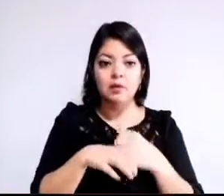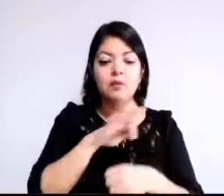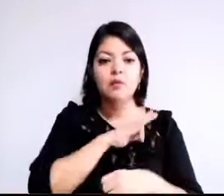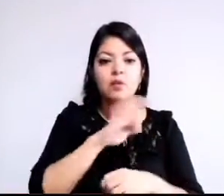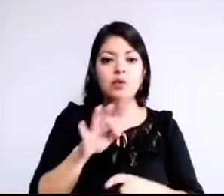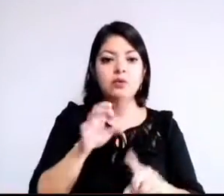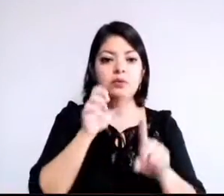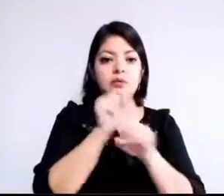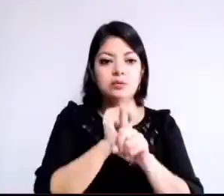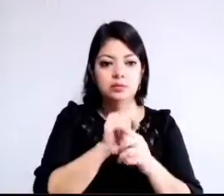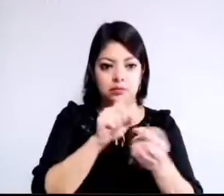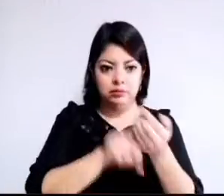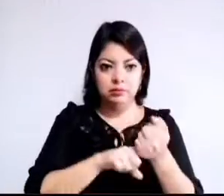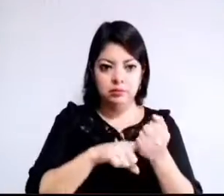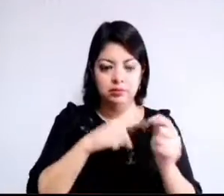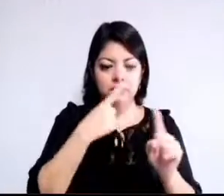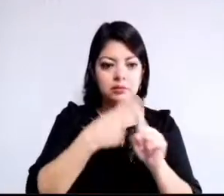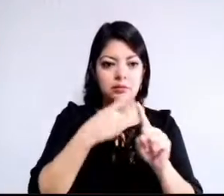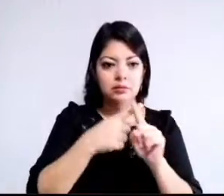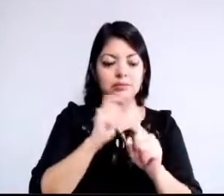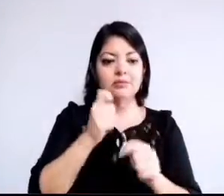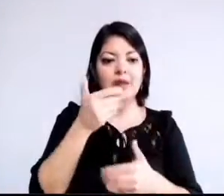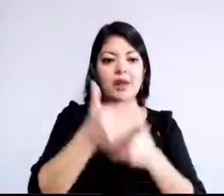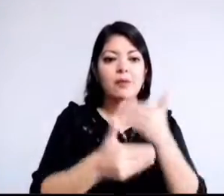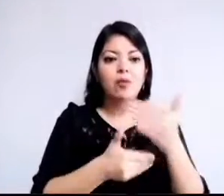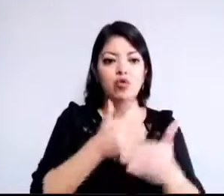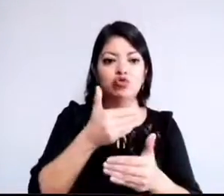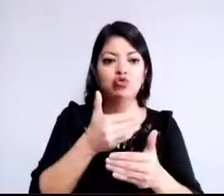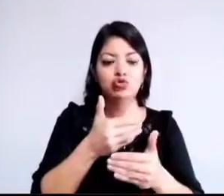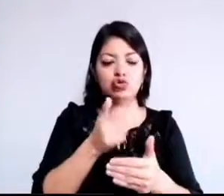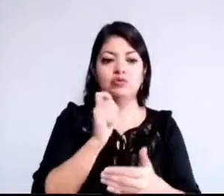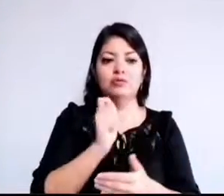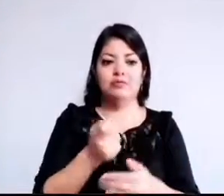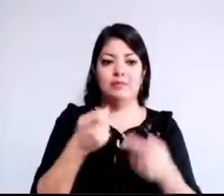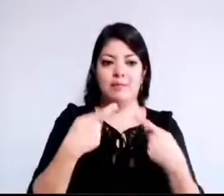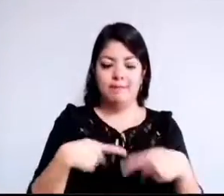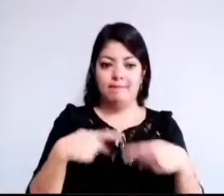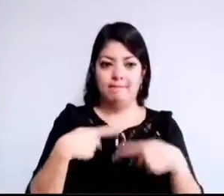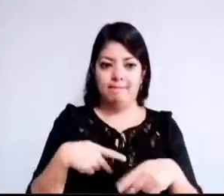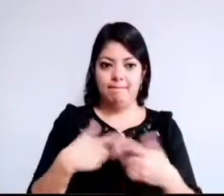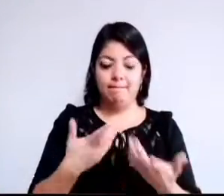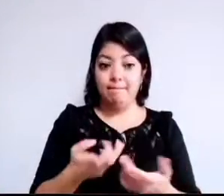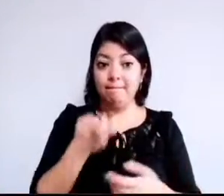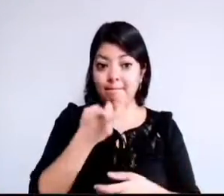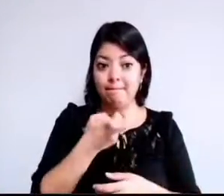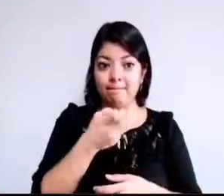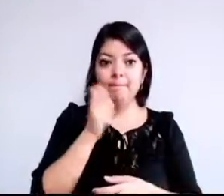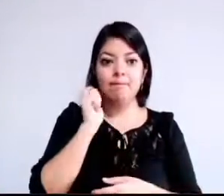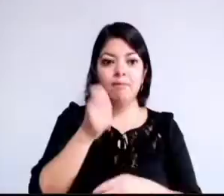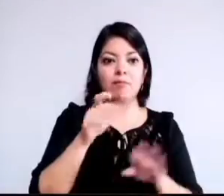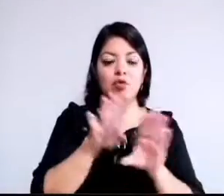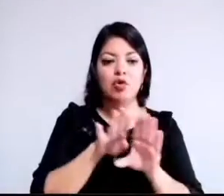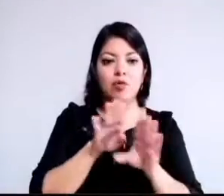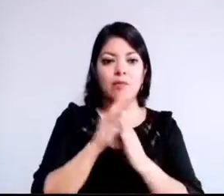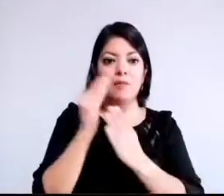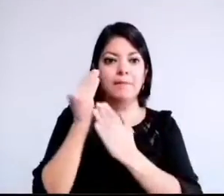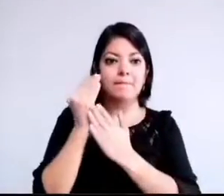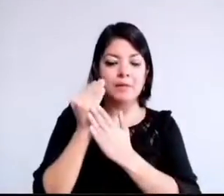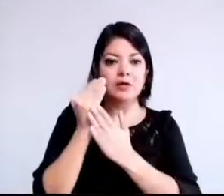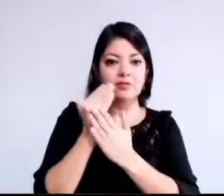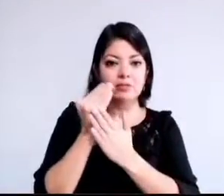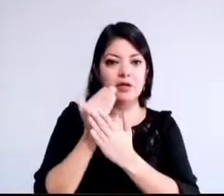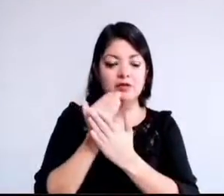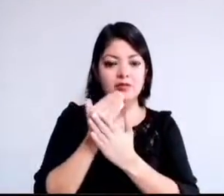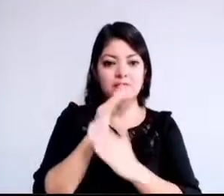un resultado positivo en la evolución del paciente. Lo anterior con miras a lograr disminuir la probabilidad de muerte